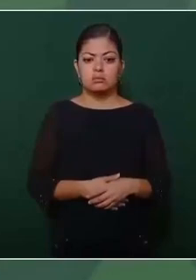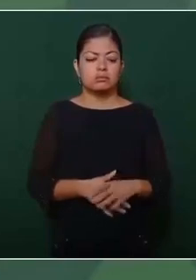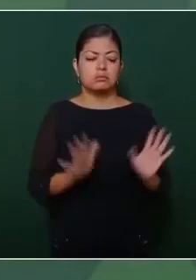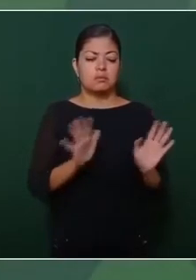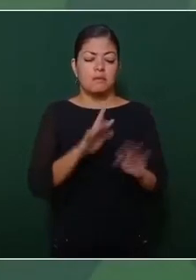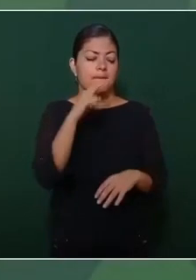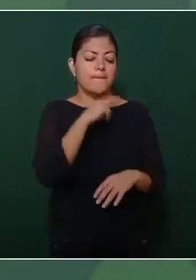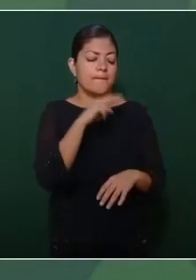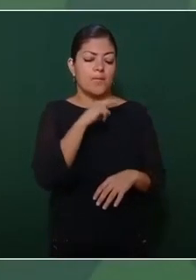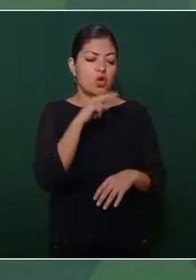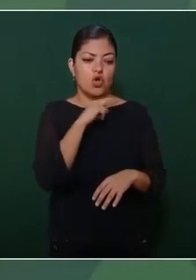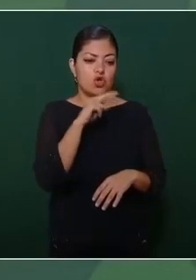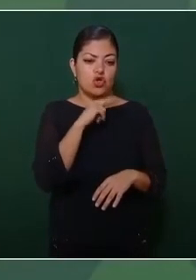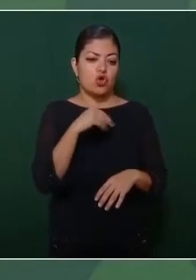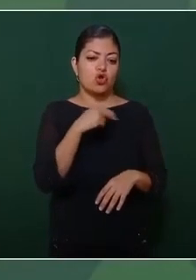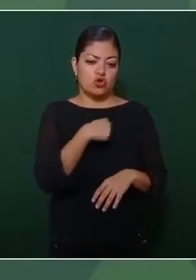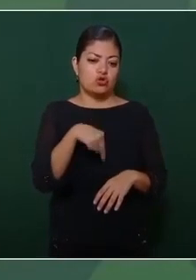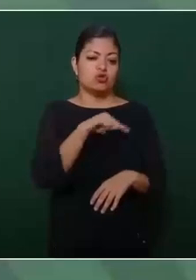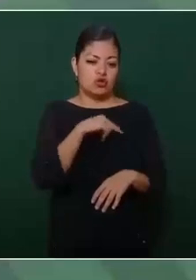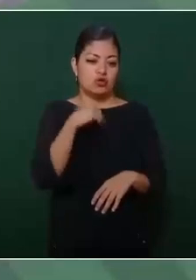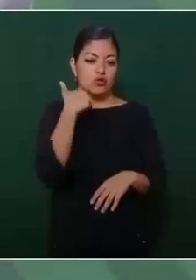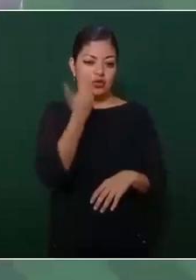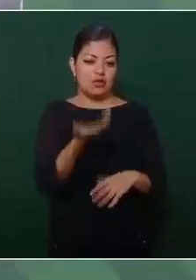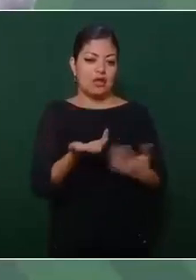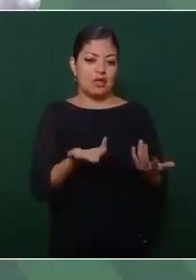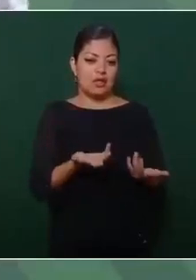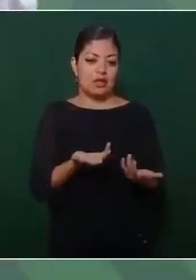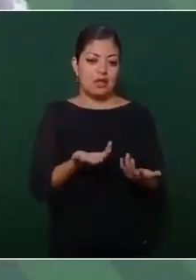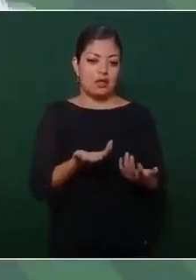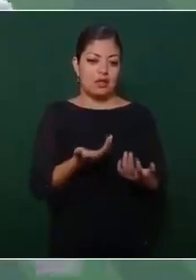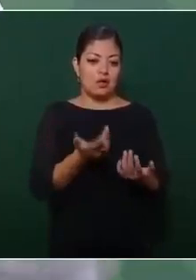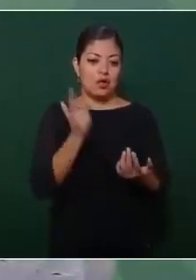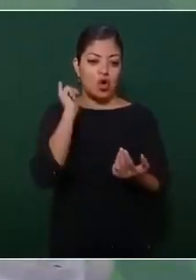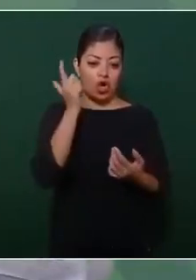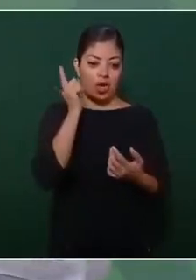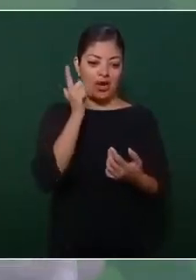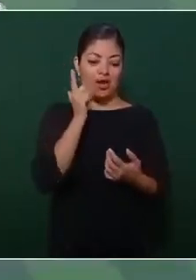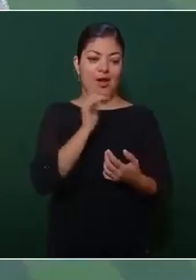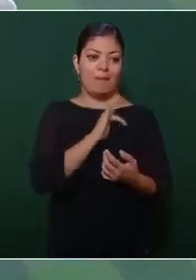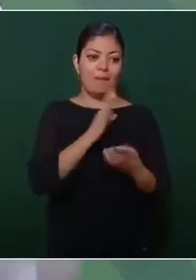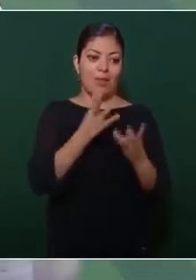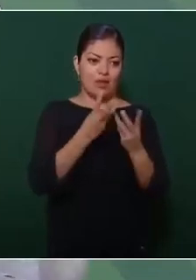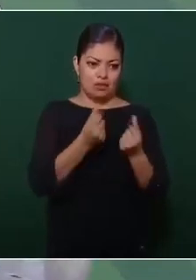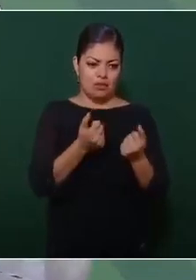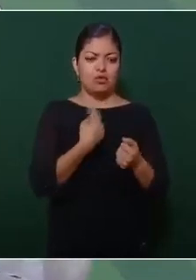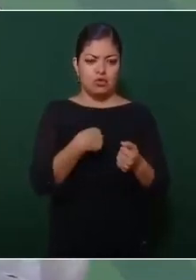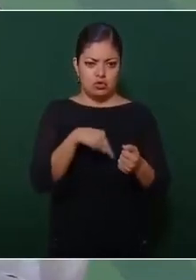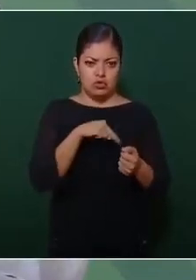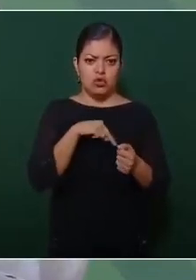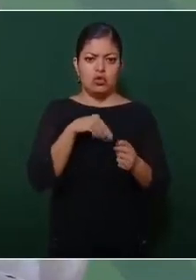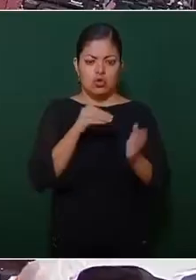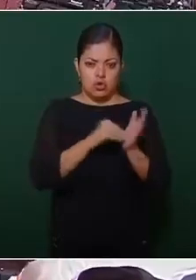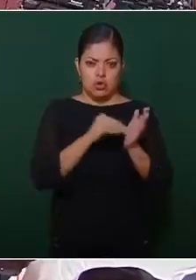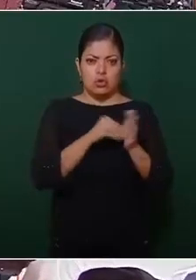Más pronto posible quisiéramos que sucediera esto y estamos trabajando